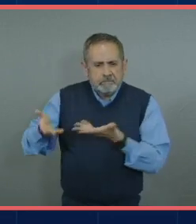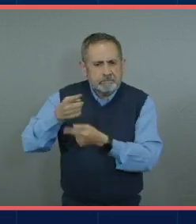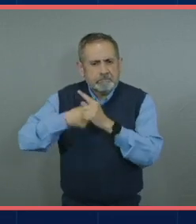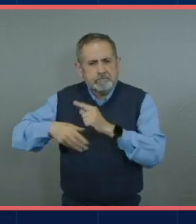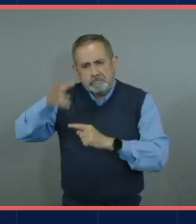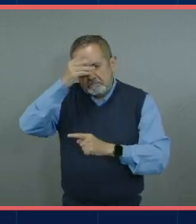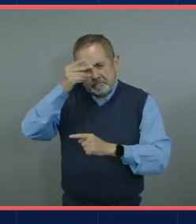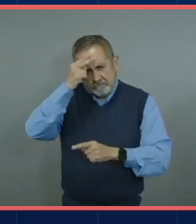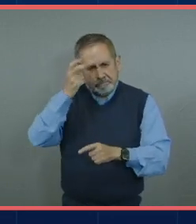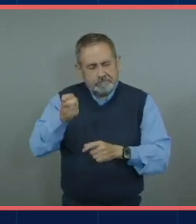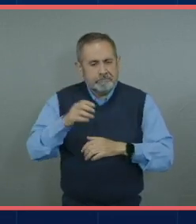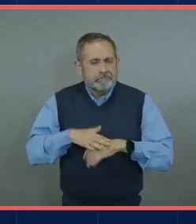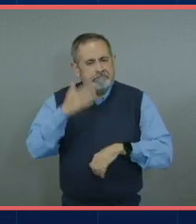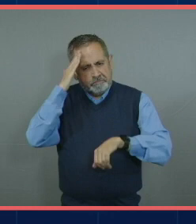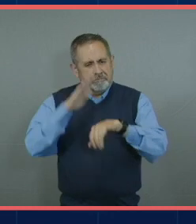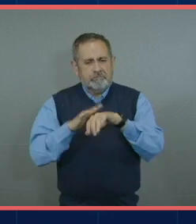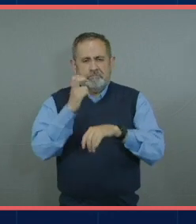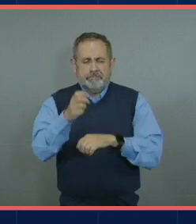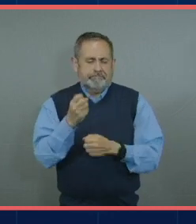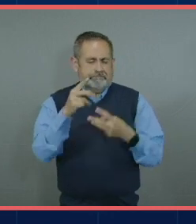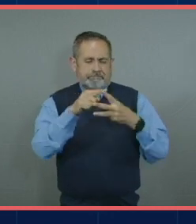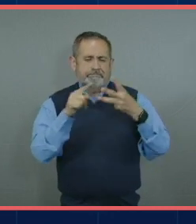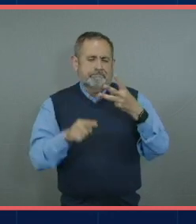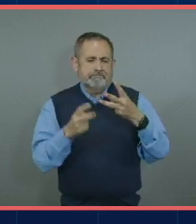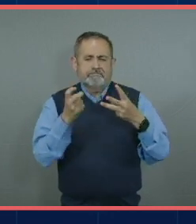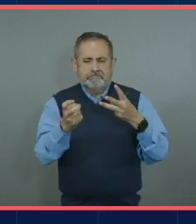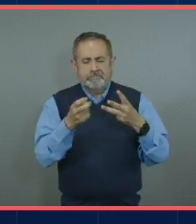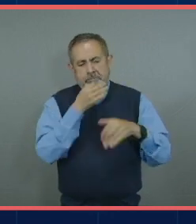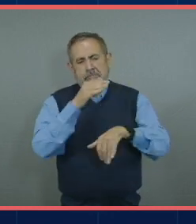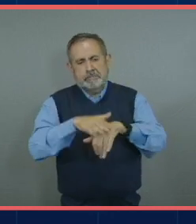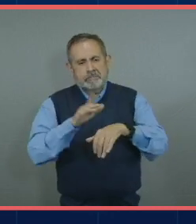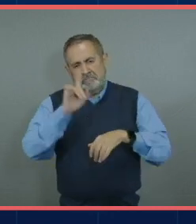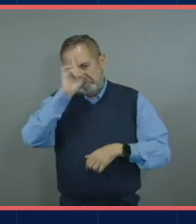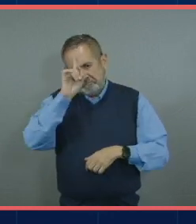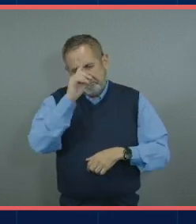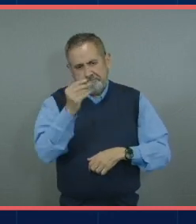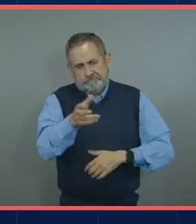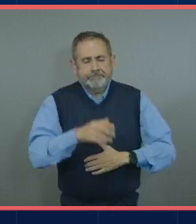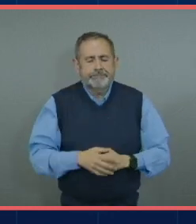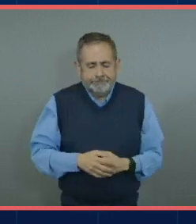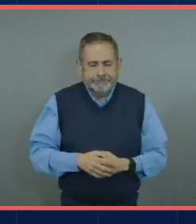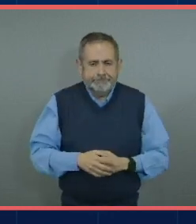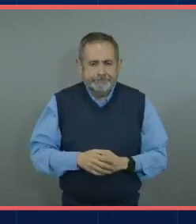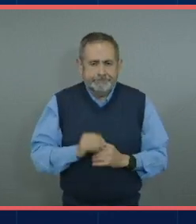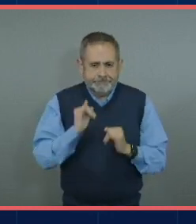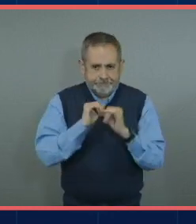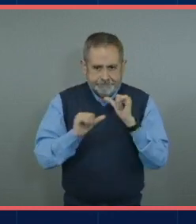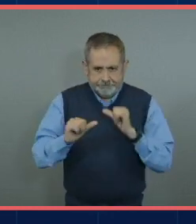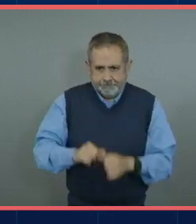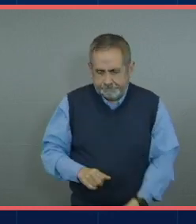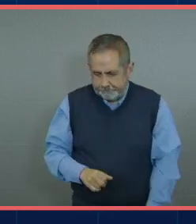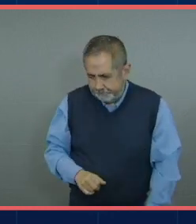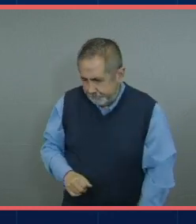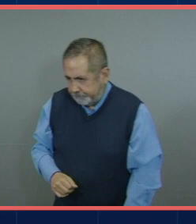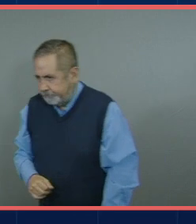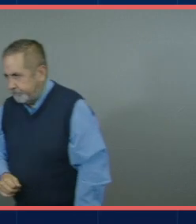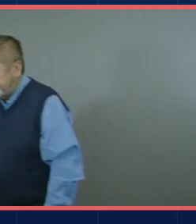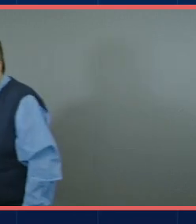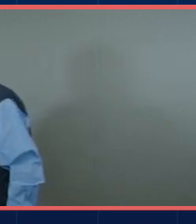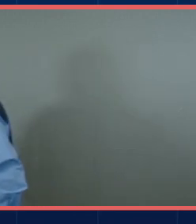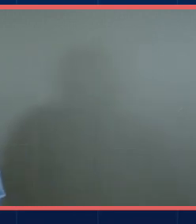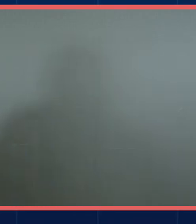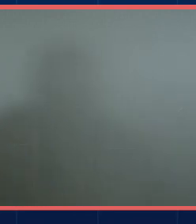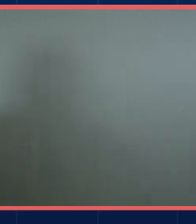que esto les ha traído yo creo que esas tres cosas Enrique será lo que recomendaría gracias Mati gracias yo coincido